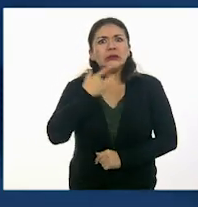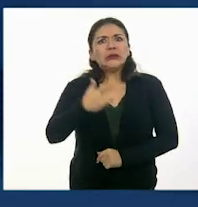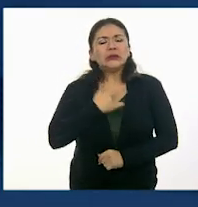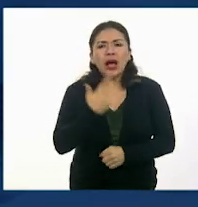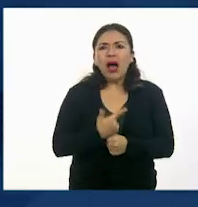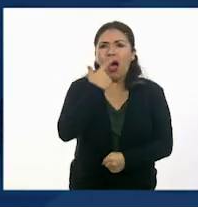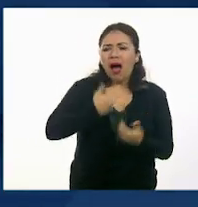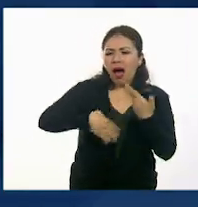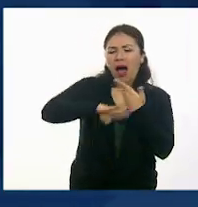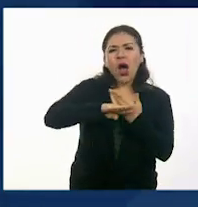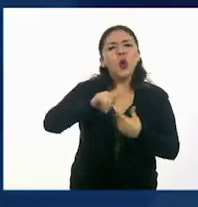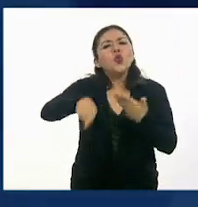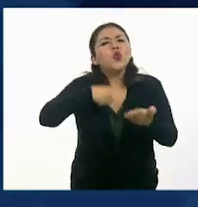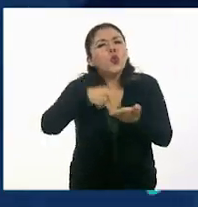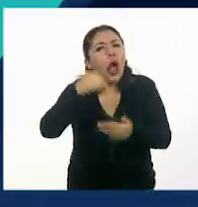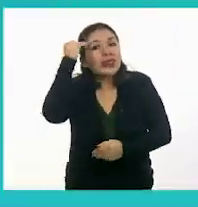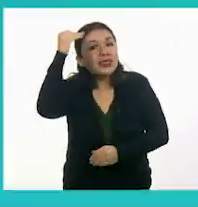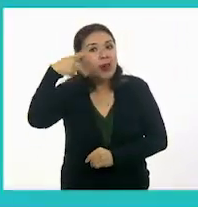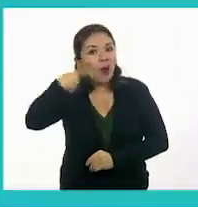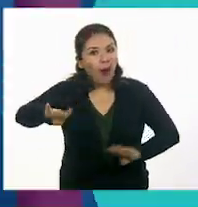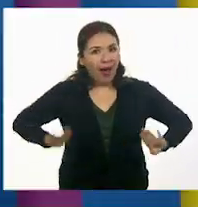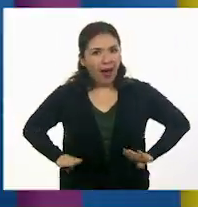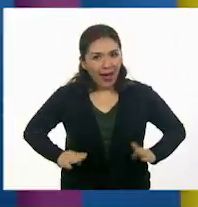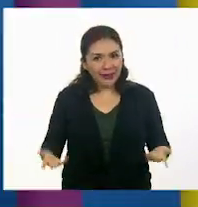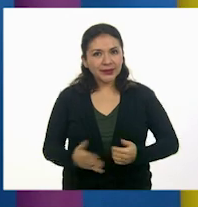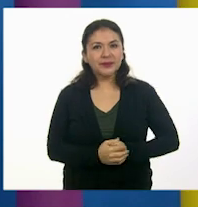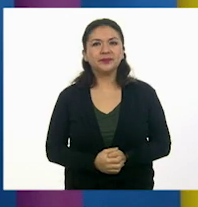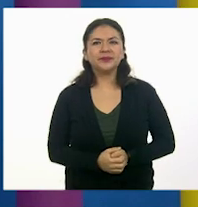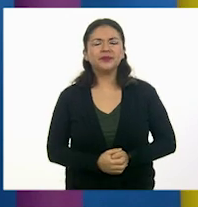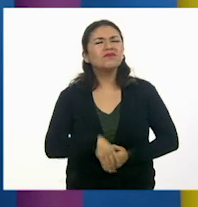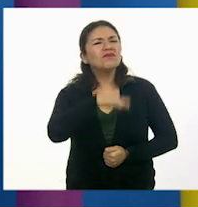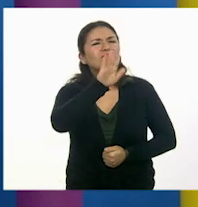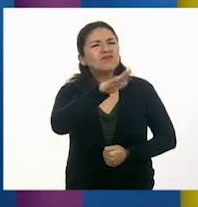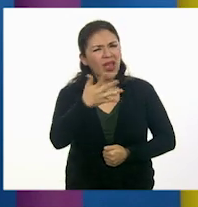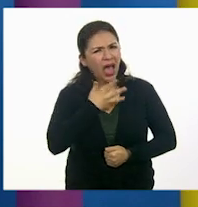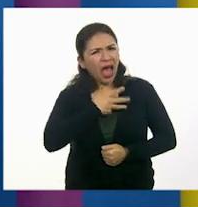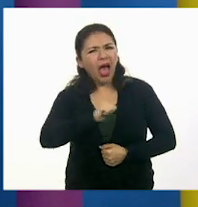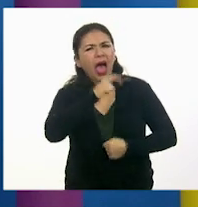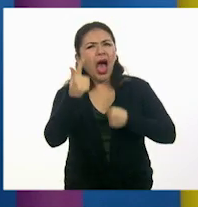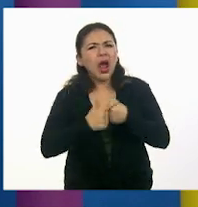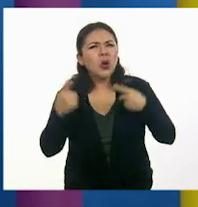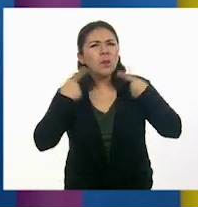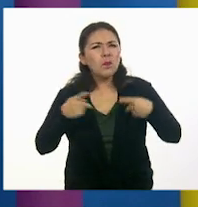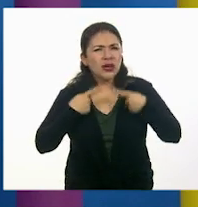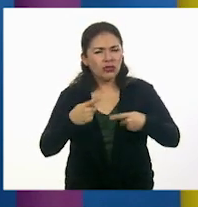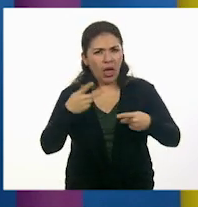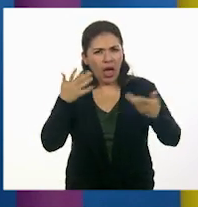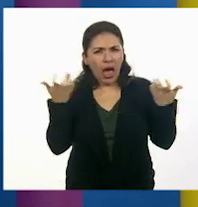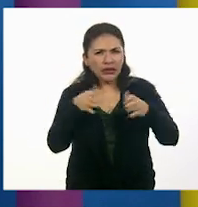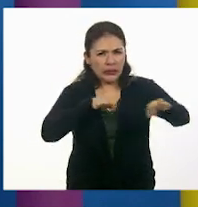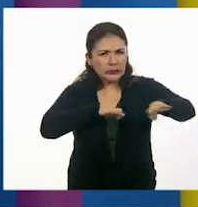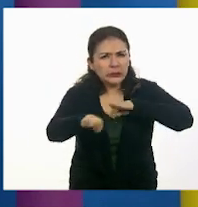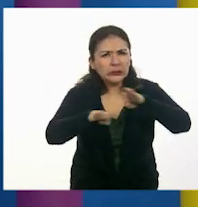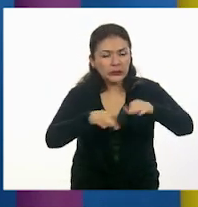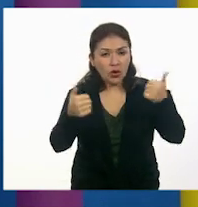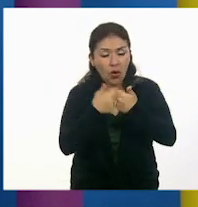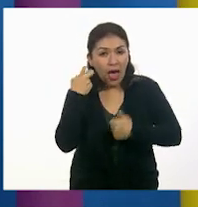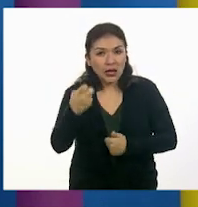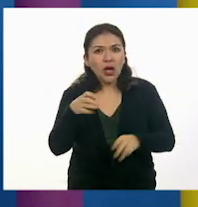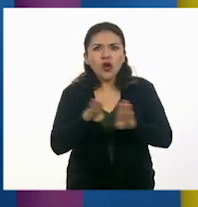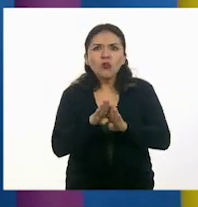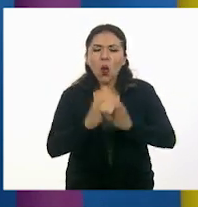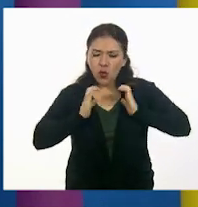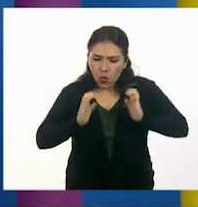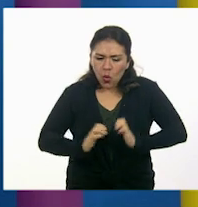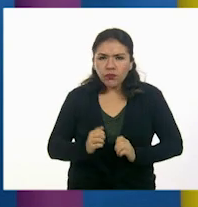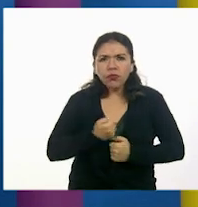un lugar y tiempo determinado. Julio, ¿hay algún personaje que se haya dedicado a trabajar con este lenguaje corporal